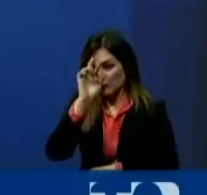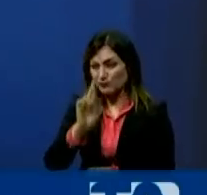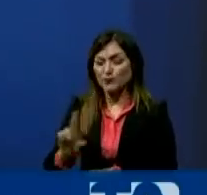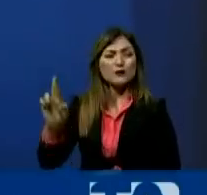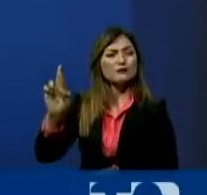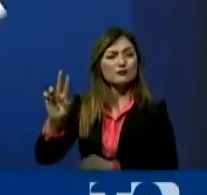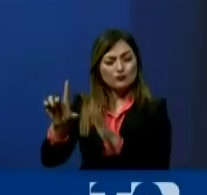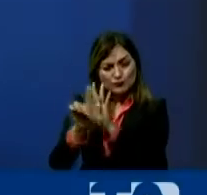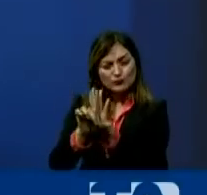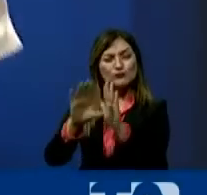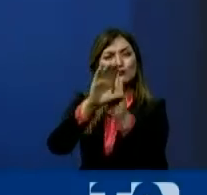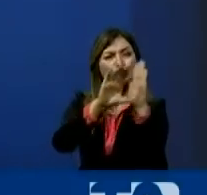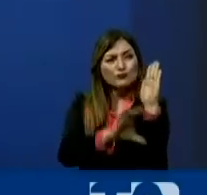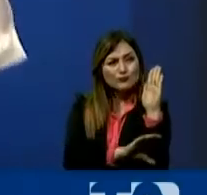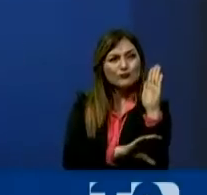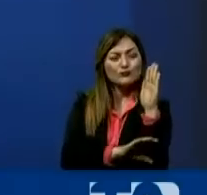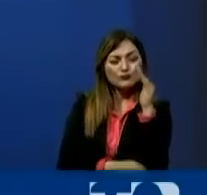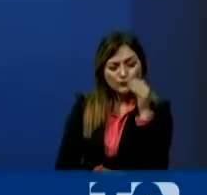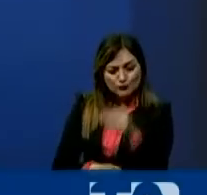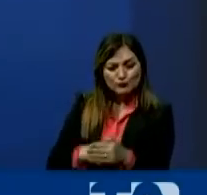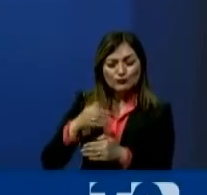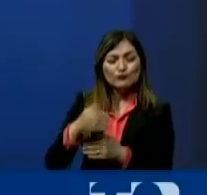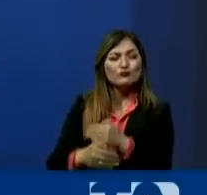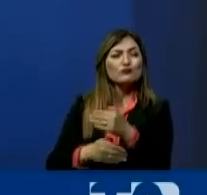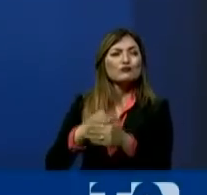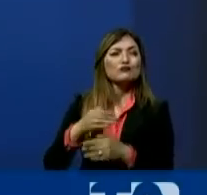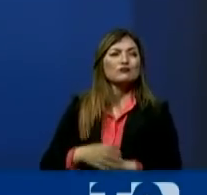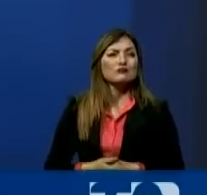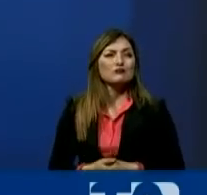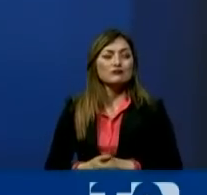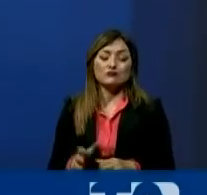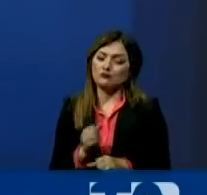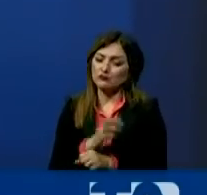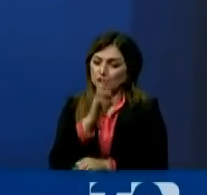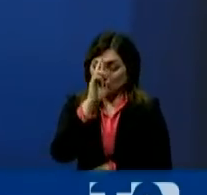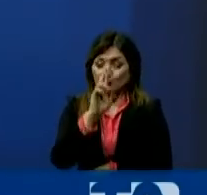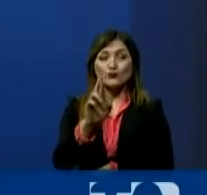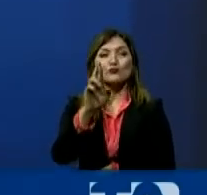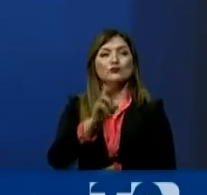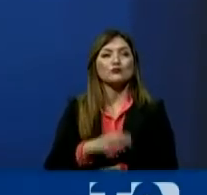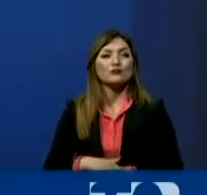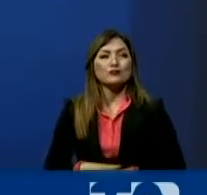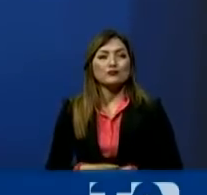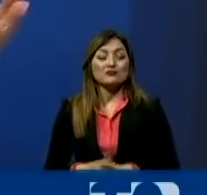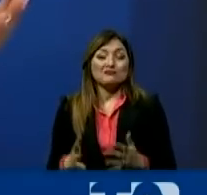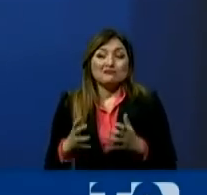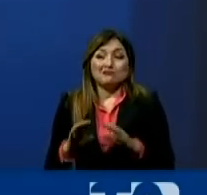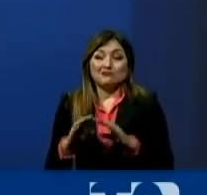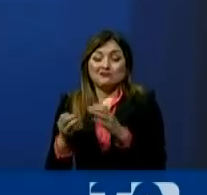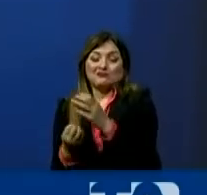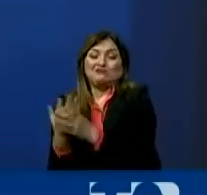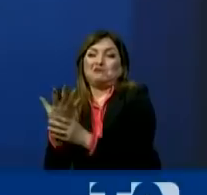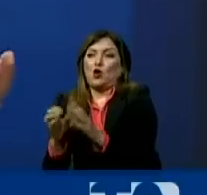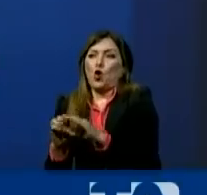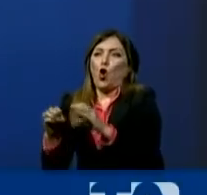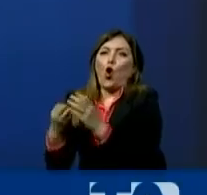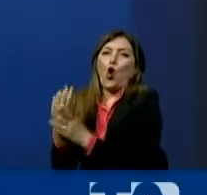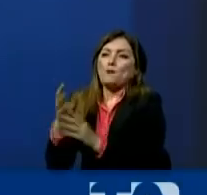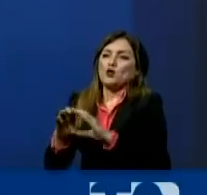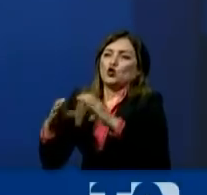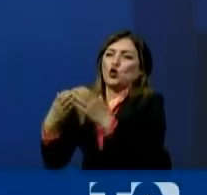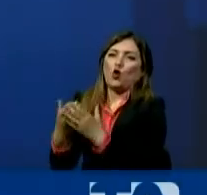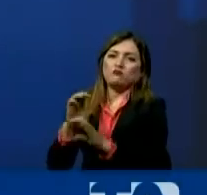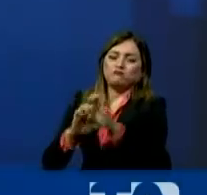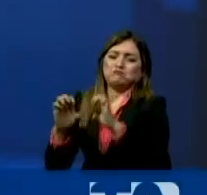se le respete la ley, la Constitución, los procedimientos. Eso es lo que le estoy haciendo respetar. De ahí de que se quiera crea la comisión, puede creársela.